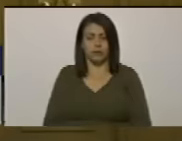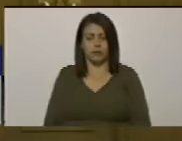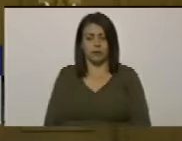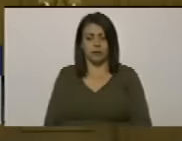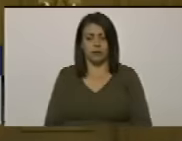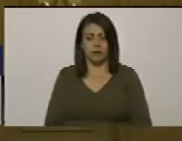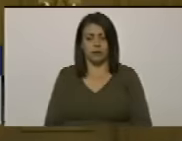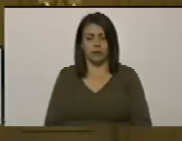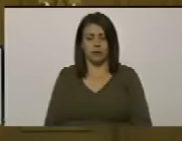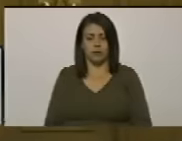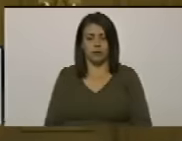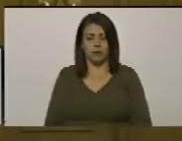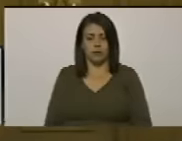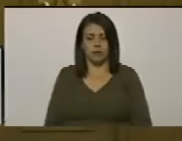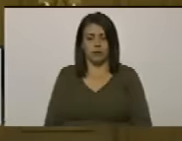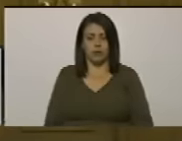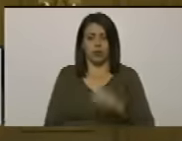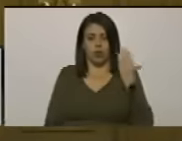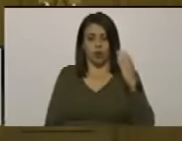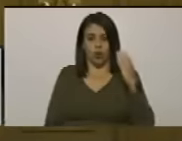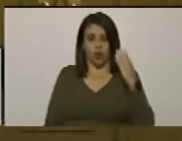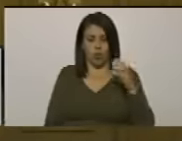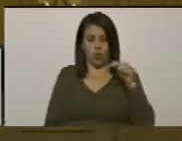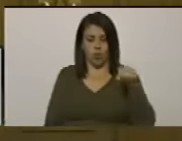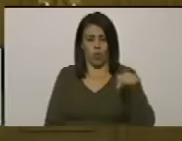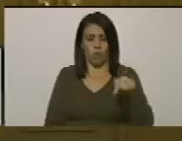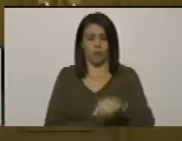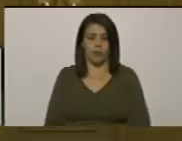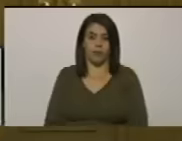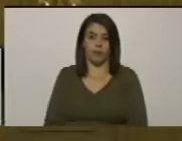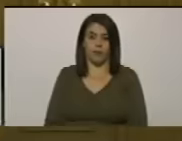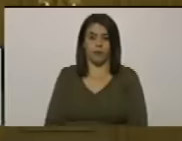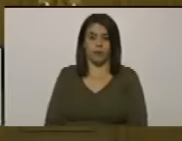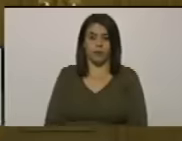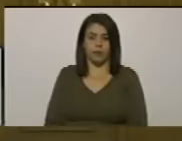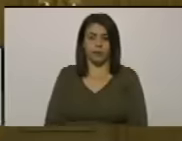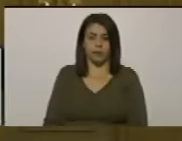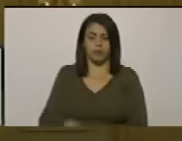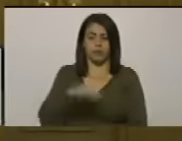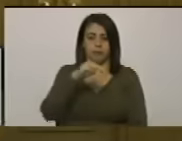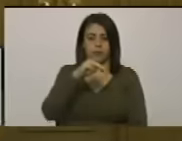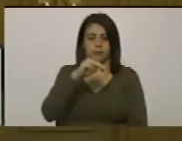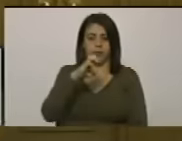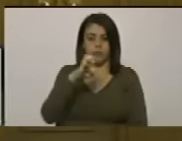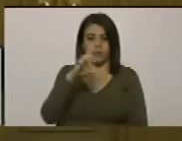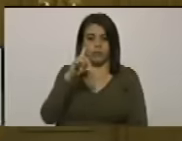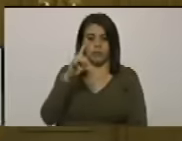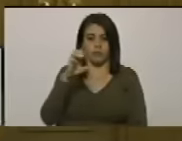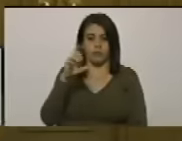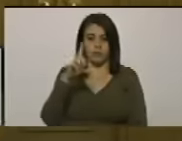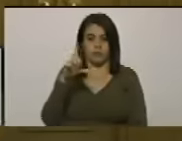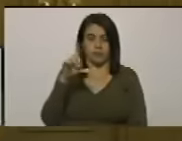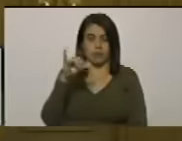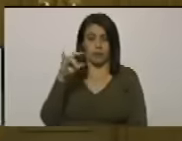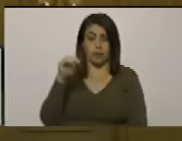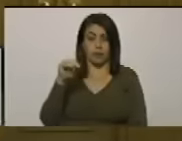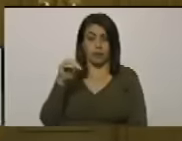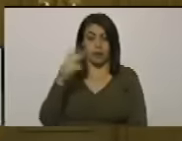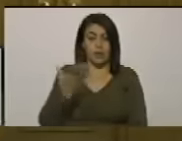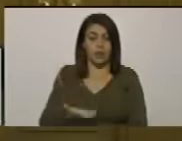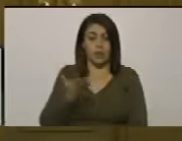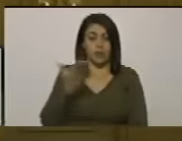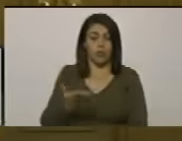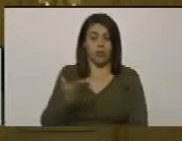desde su Colombia profunda desde Medellín y es que es